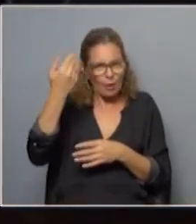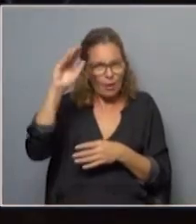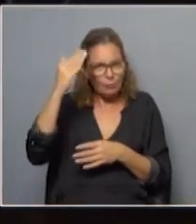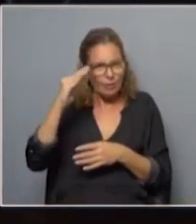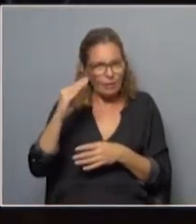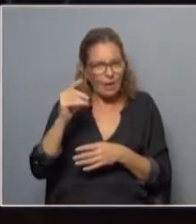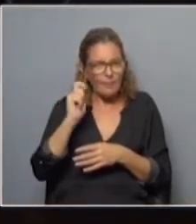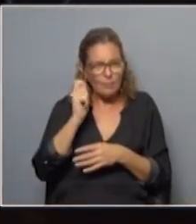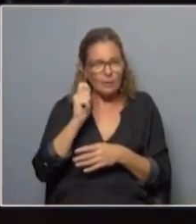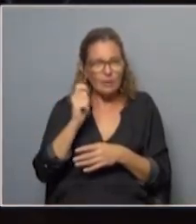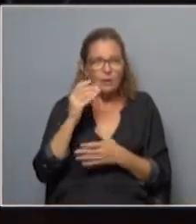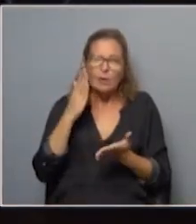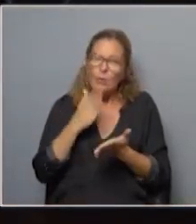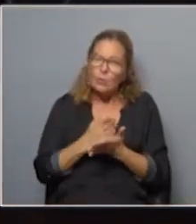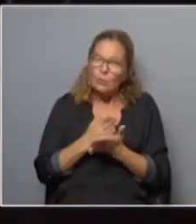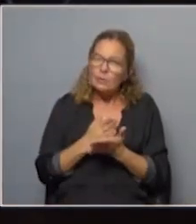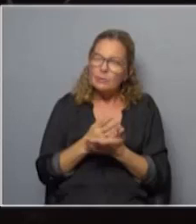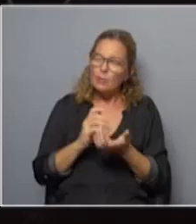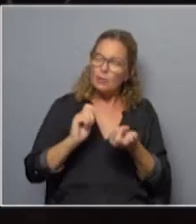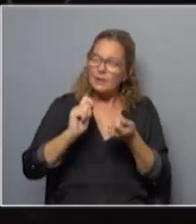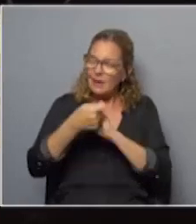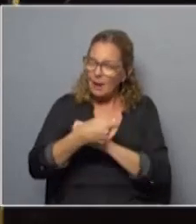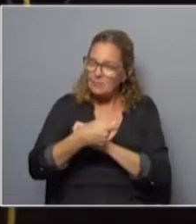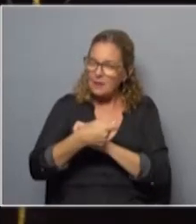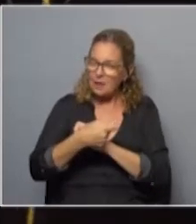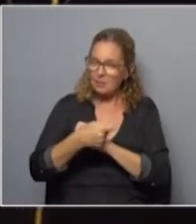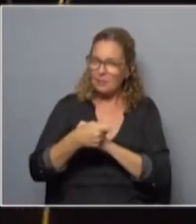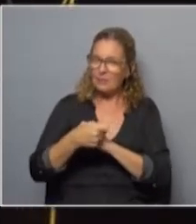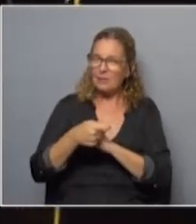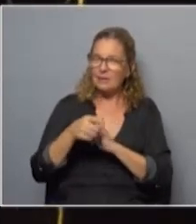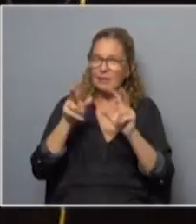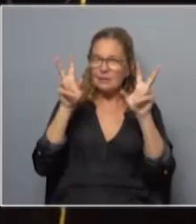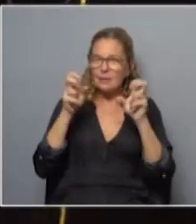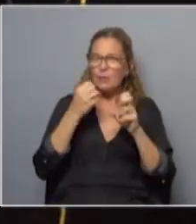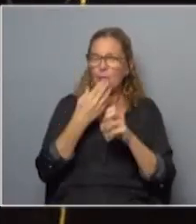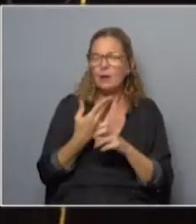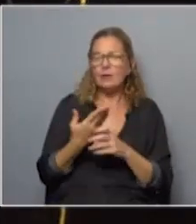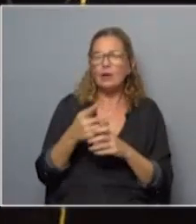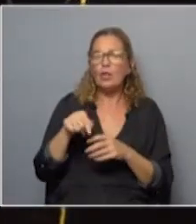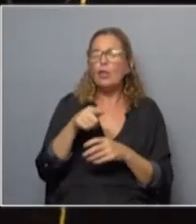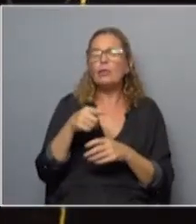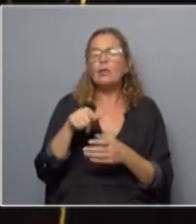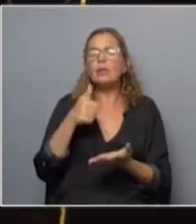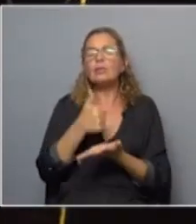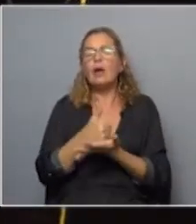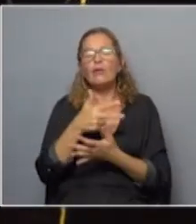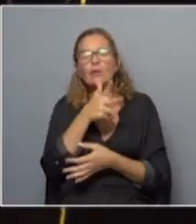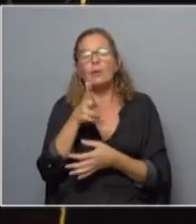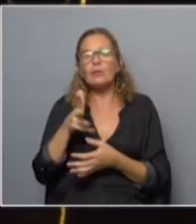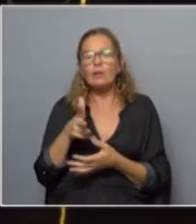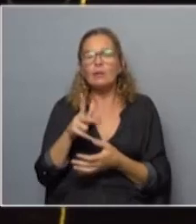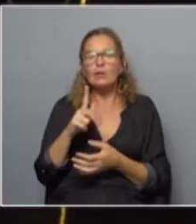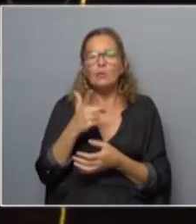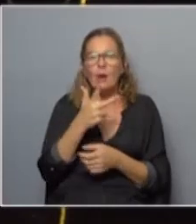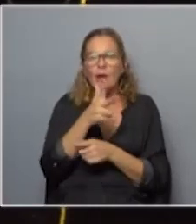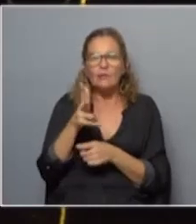y últimamente como se está revirtiendo eso se está invirtiendo este tema y se dice bueno ¿dónde está la filmación? si no hay video